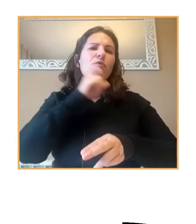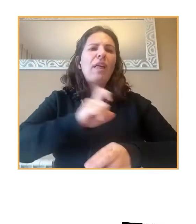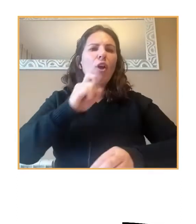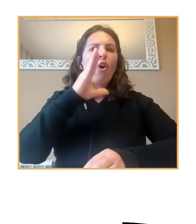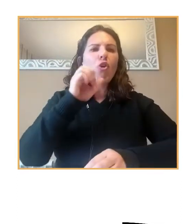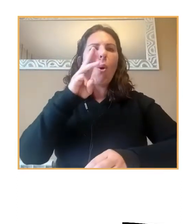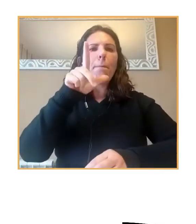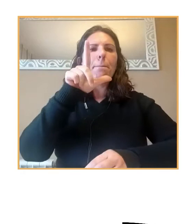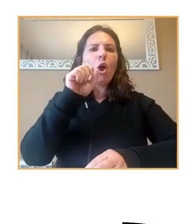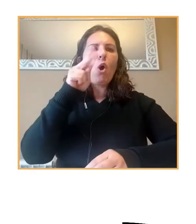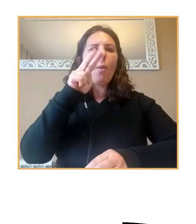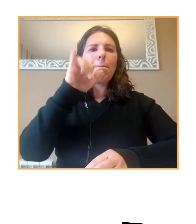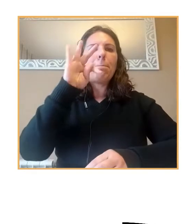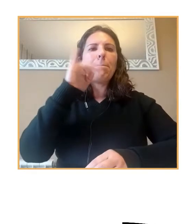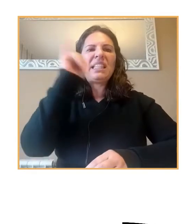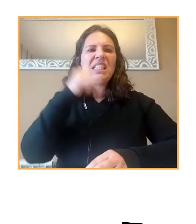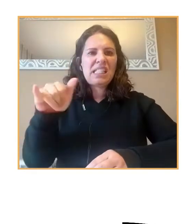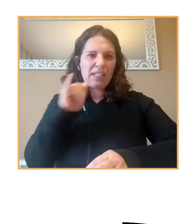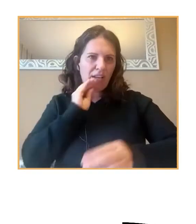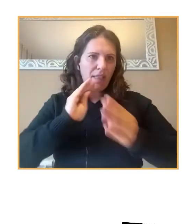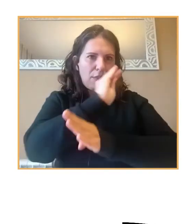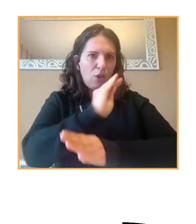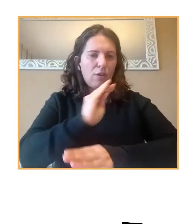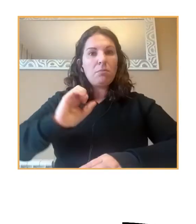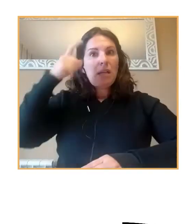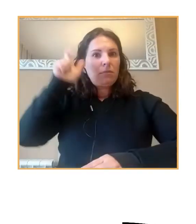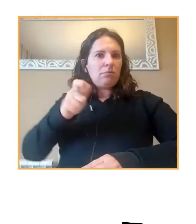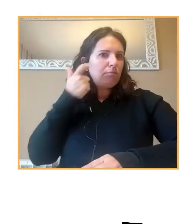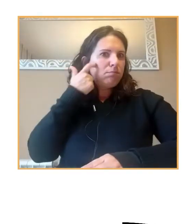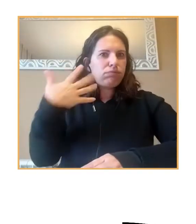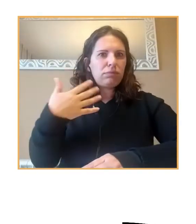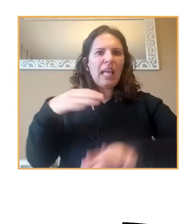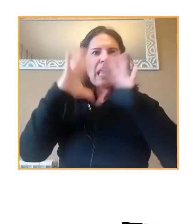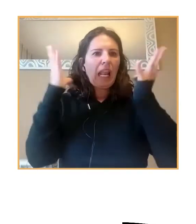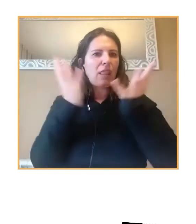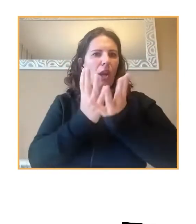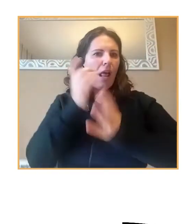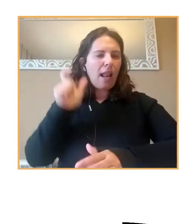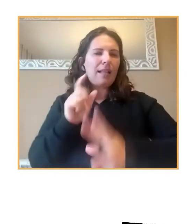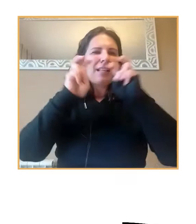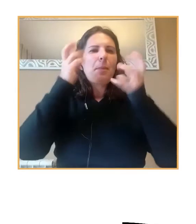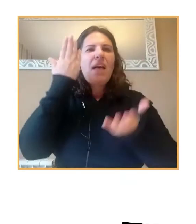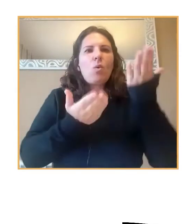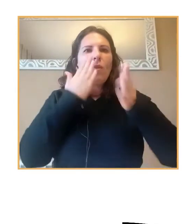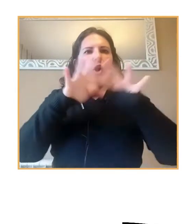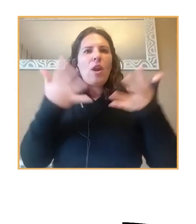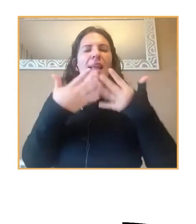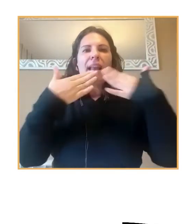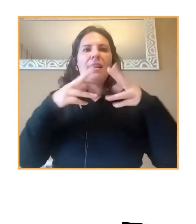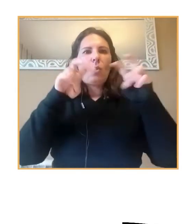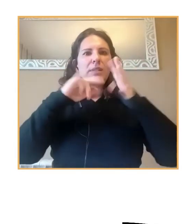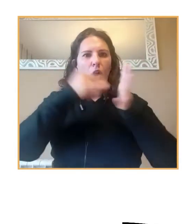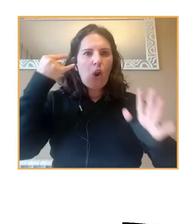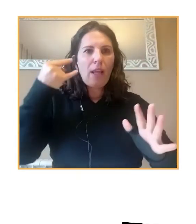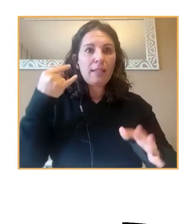Es uno de los grandes nombres que tenemos en nuestro país, y diría, a nivel internacional, en la evaluación online a través de las nuevas tecnologías.